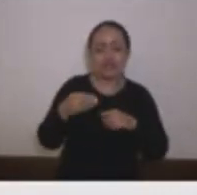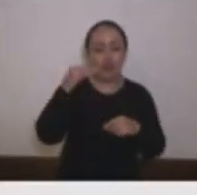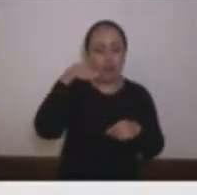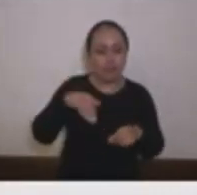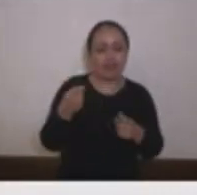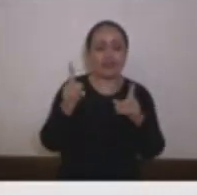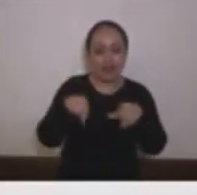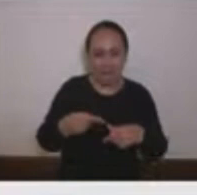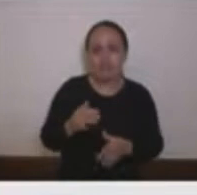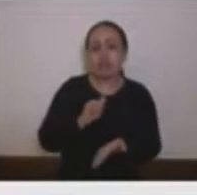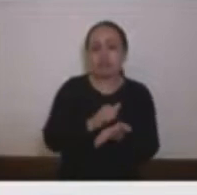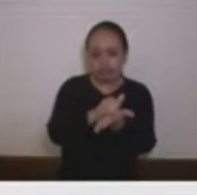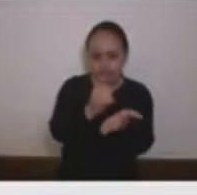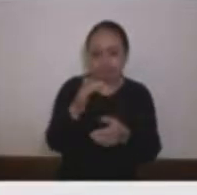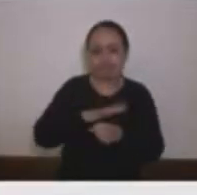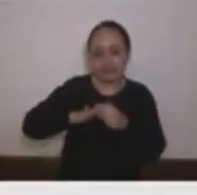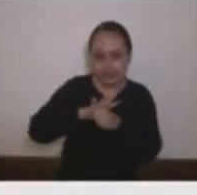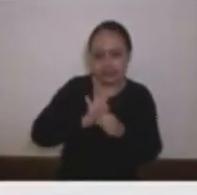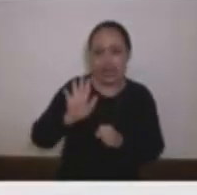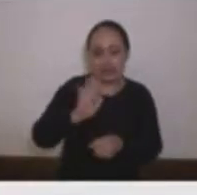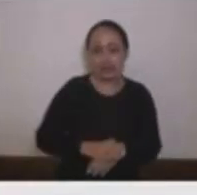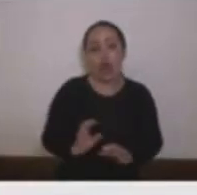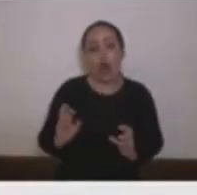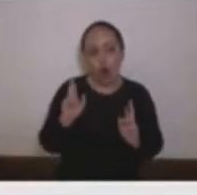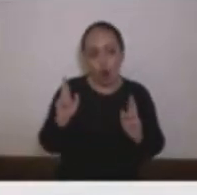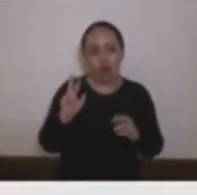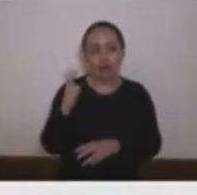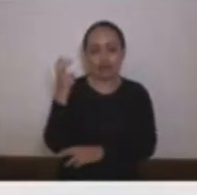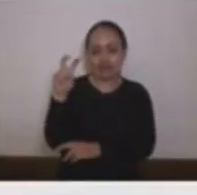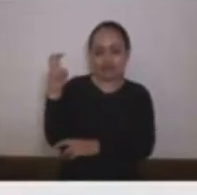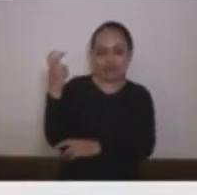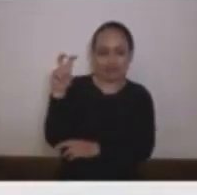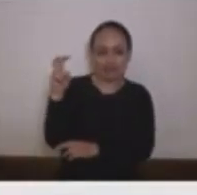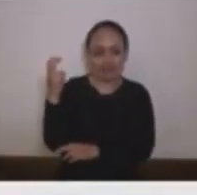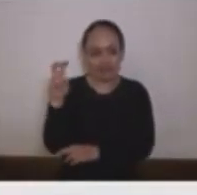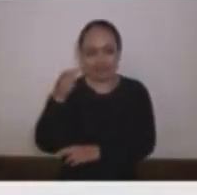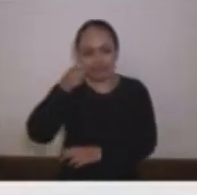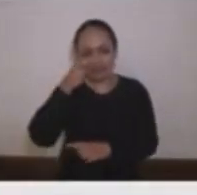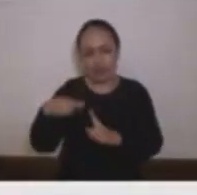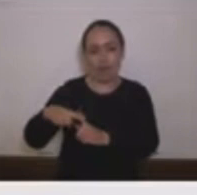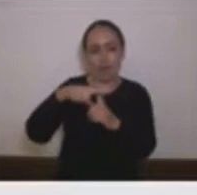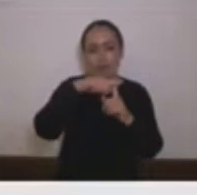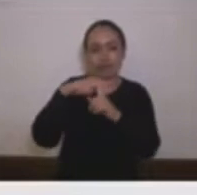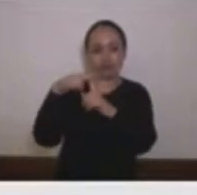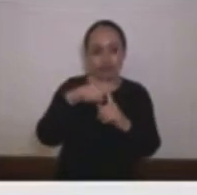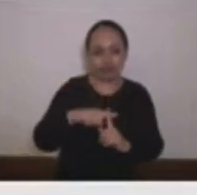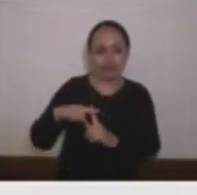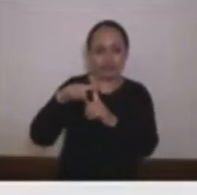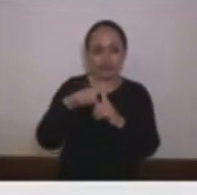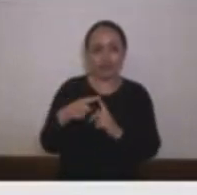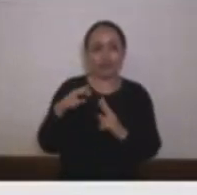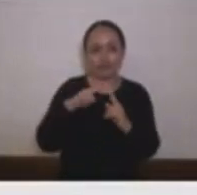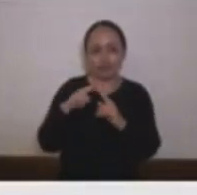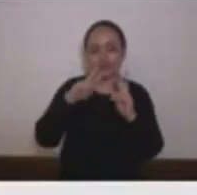ojalá que la Fiscalía y la Procuraduría actúen respecto a estas irregularidades y echemos un vistazo a qué es lo que pasó en esos concursos en